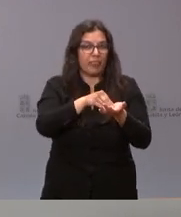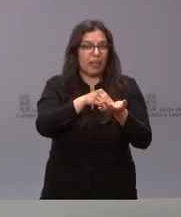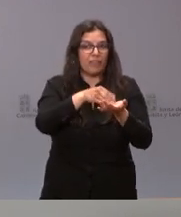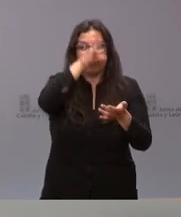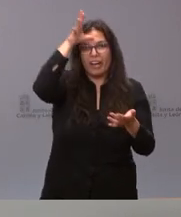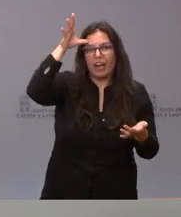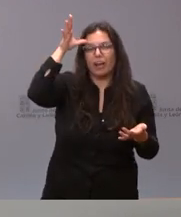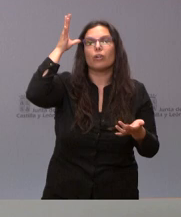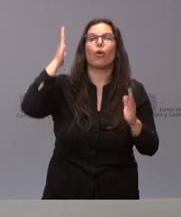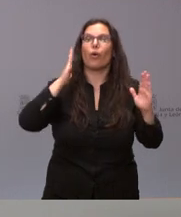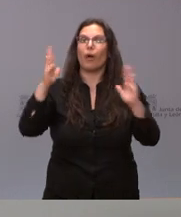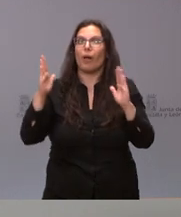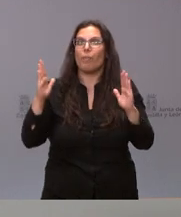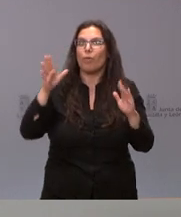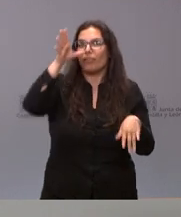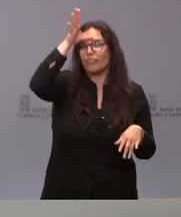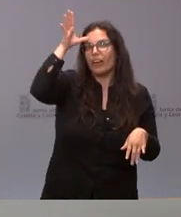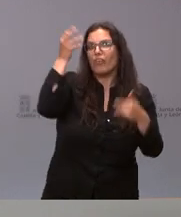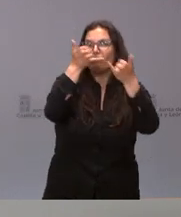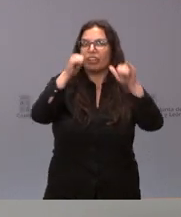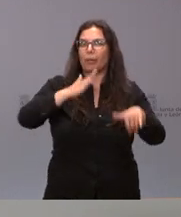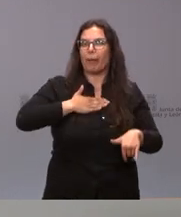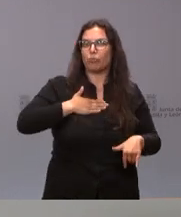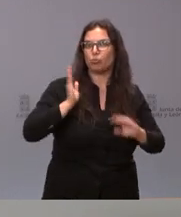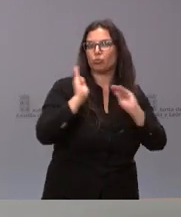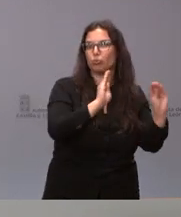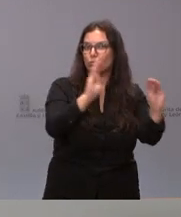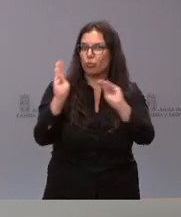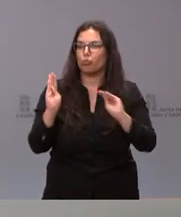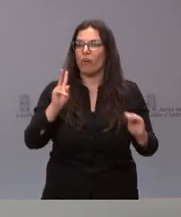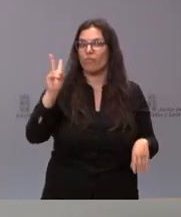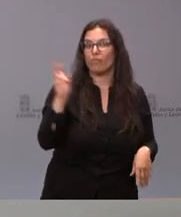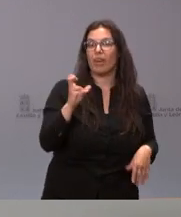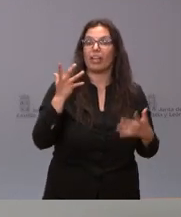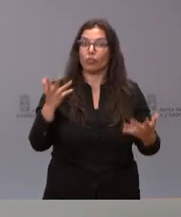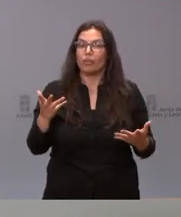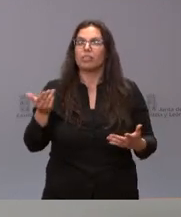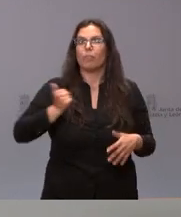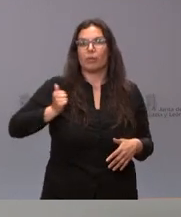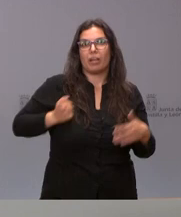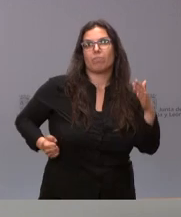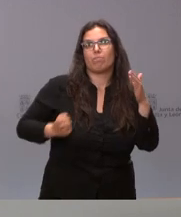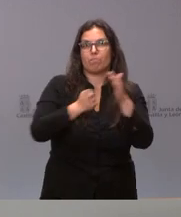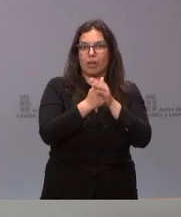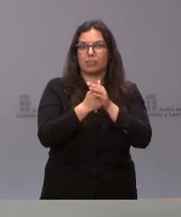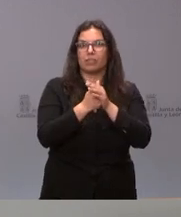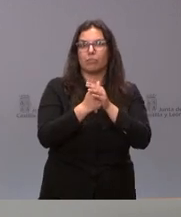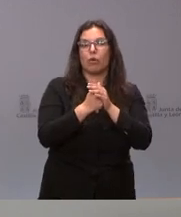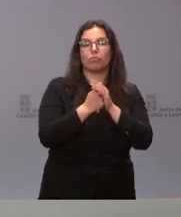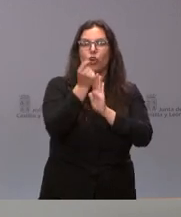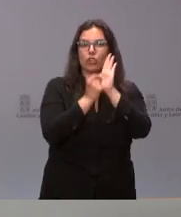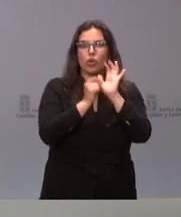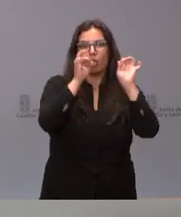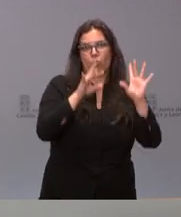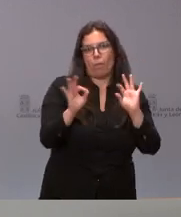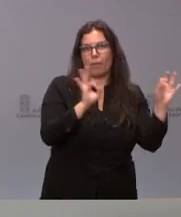verano, a la época estival o a sus fiestas patronales y, por tanto, se le está dando una mayor rentabilidad en las mismas condiciones a